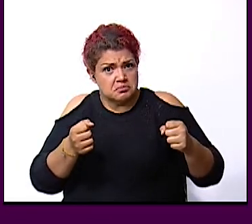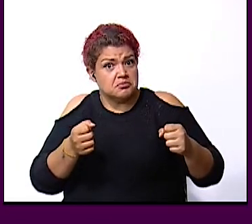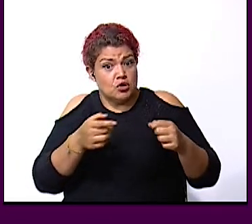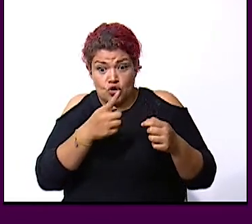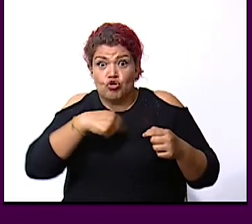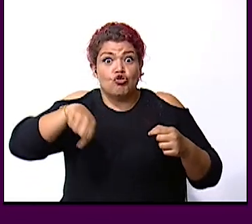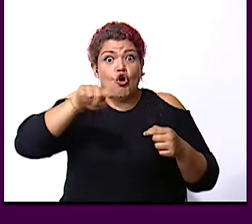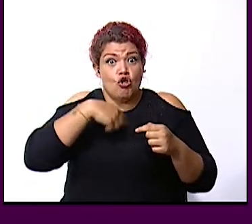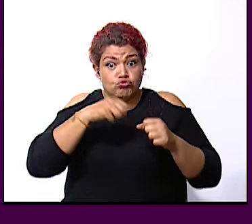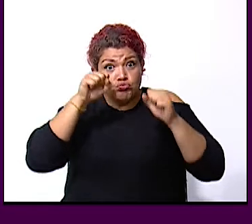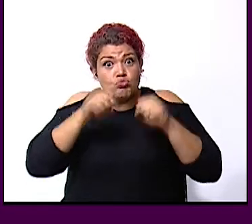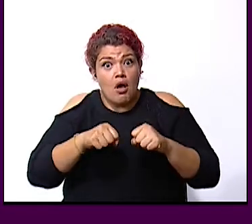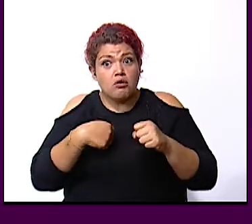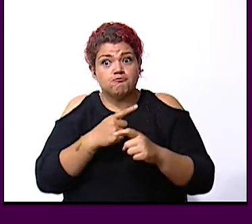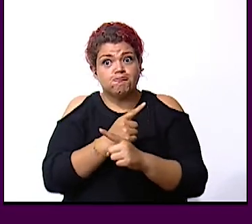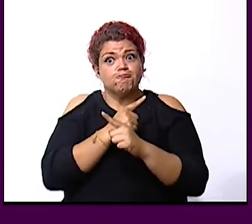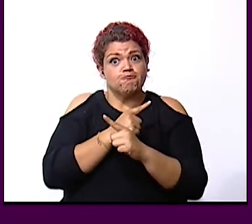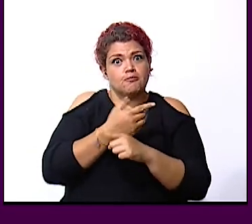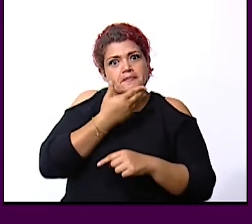juntos prevenimos mejor